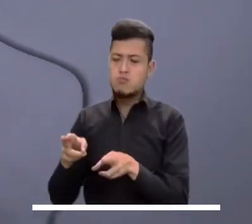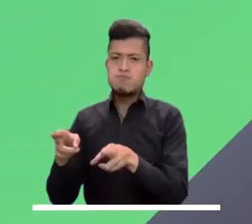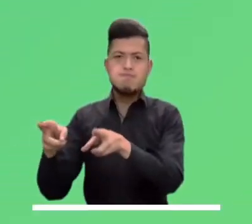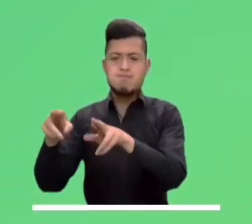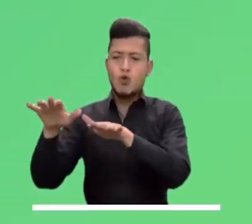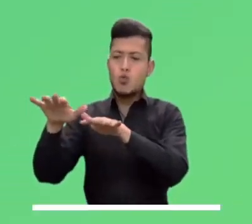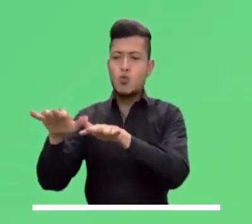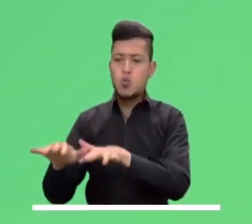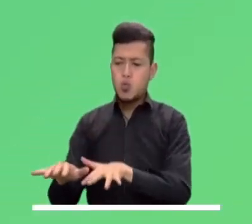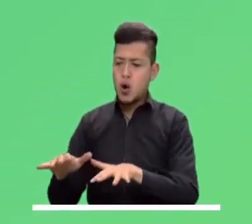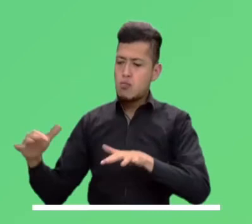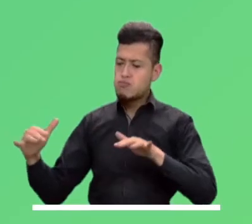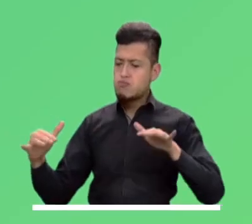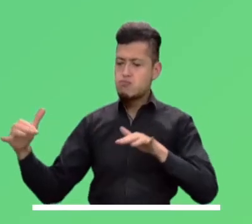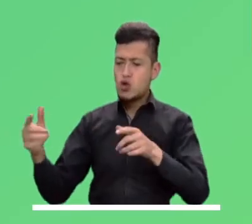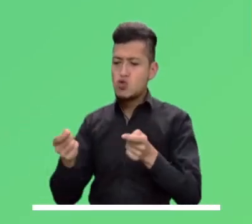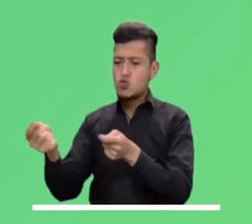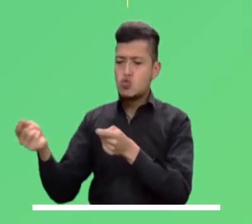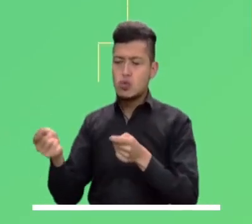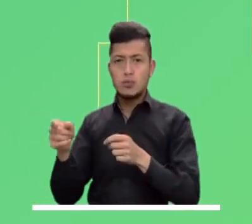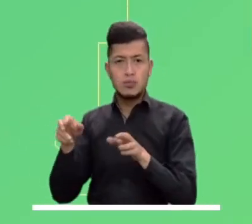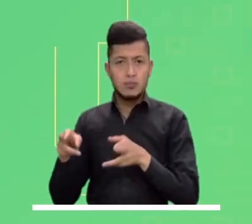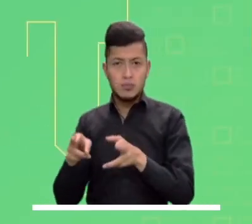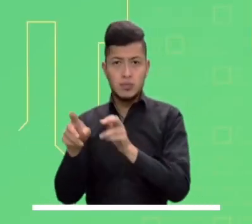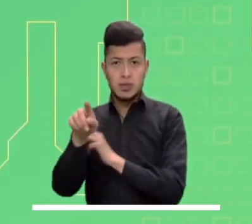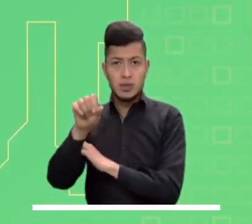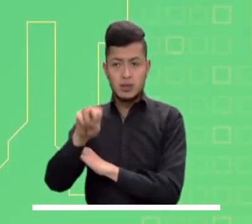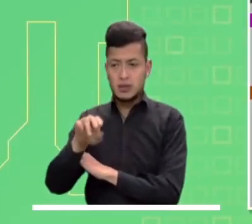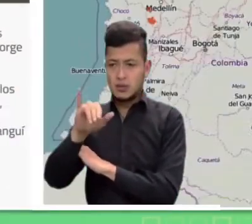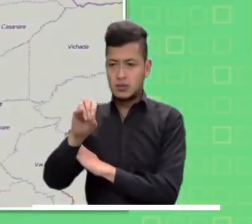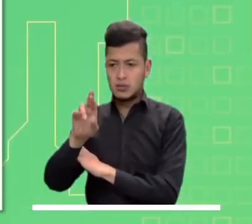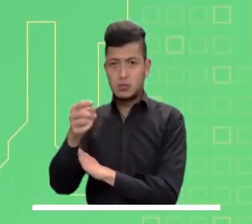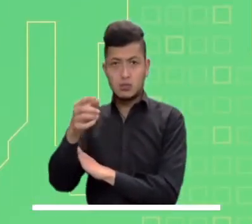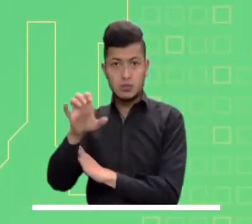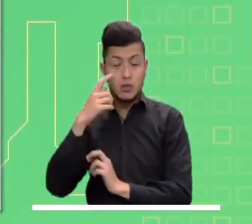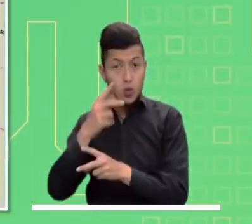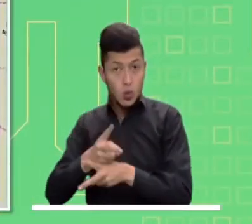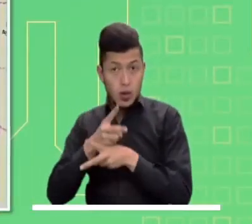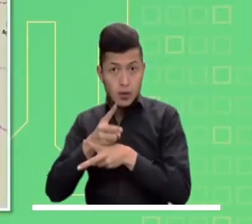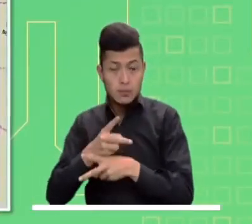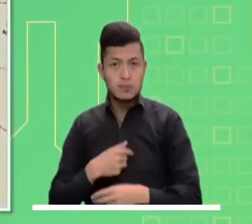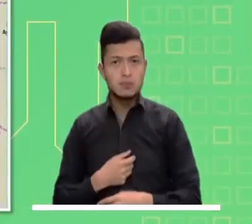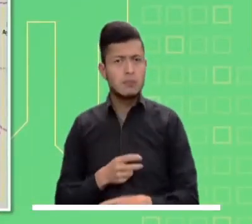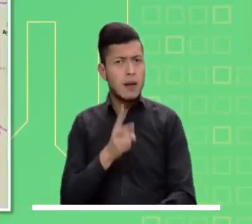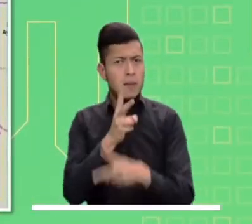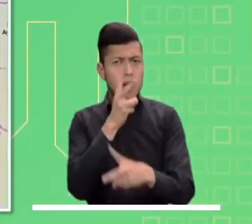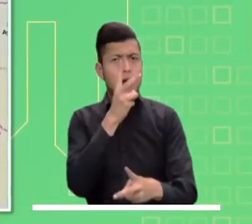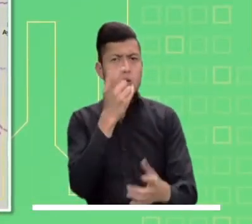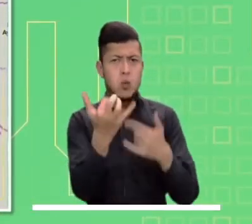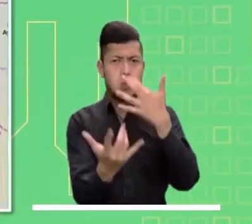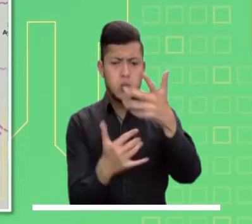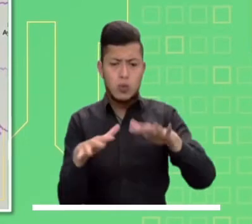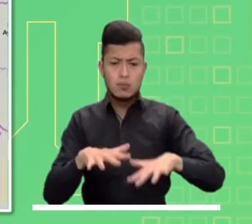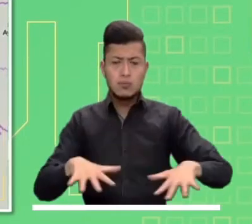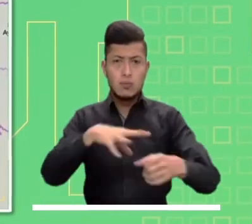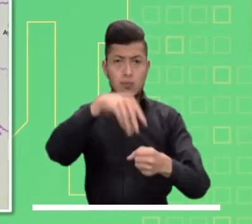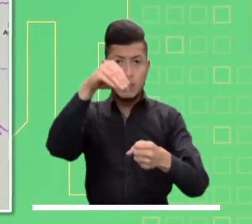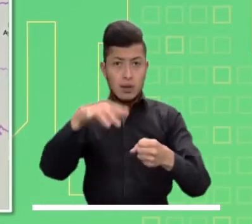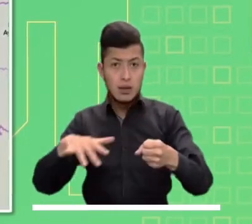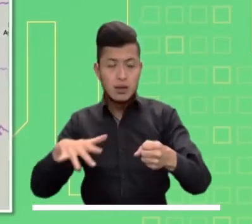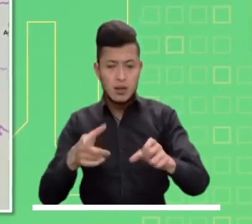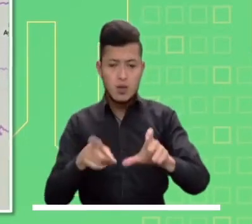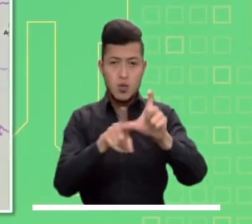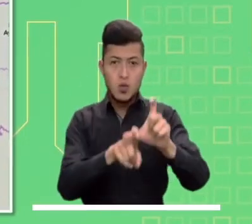Atención a las alertas activas. Continúa la alerta por niveles bajos en las zonas pluviales y de ciénagas alrededor del río San Jorge.